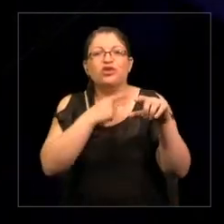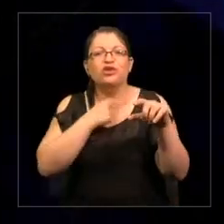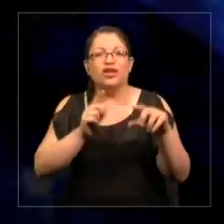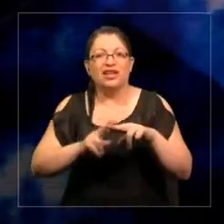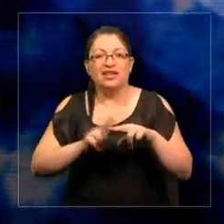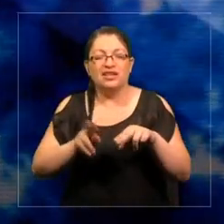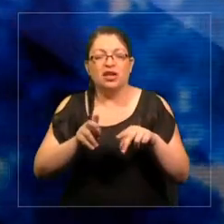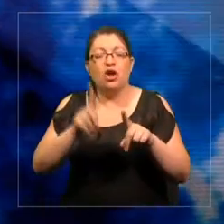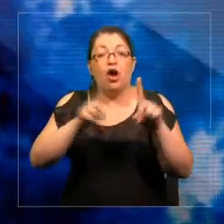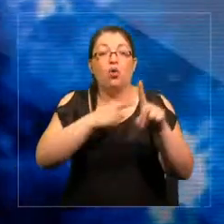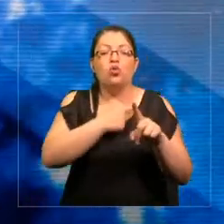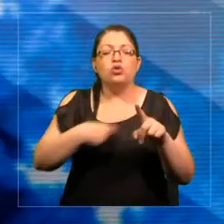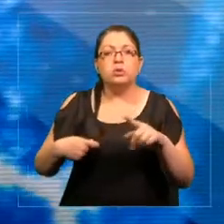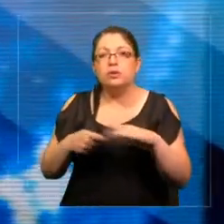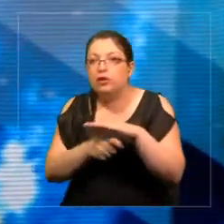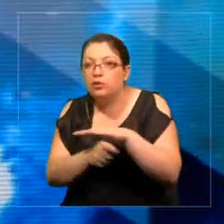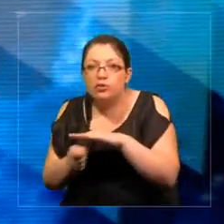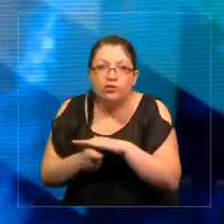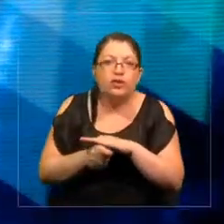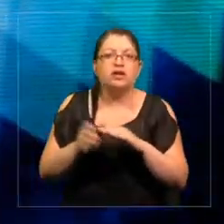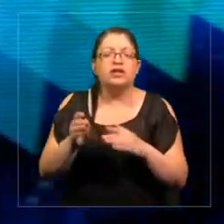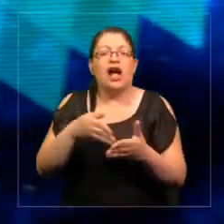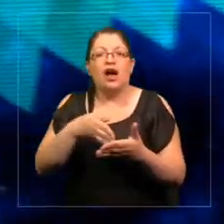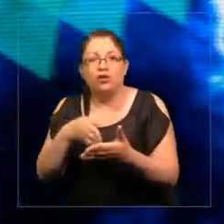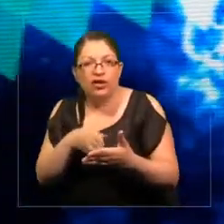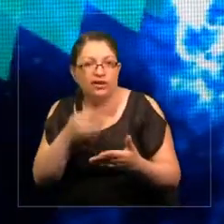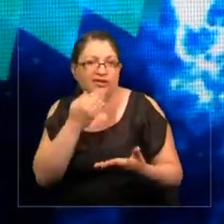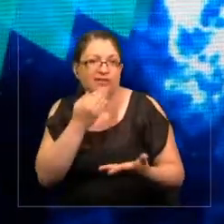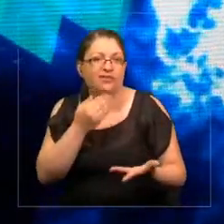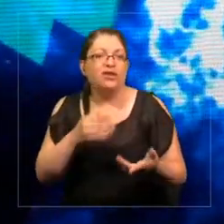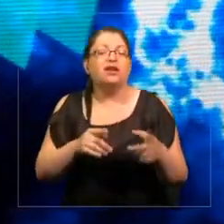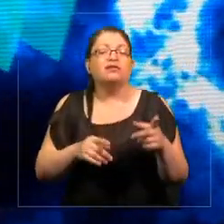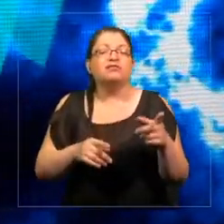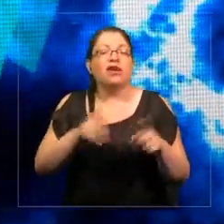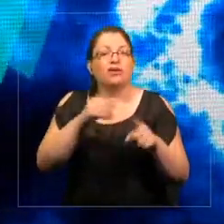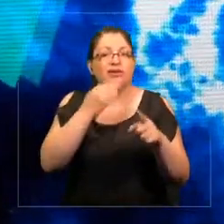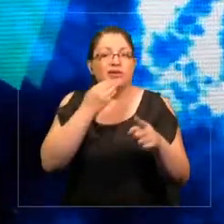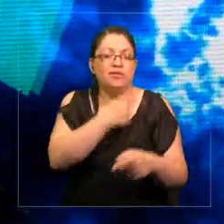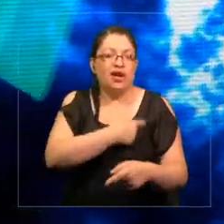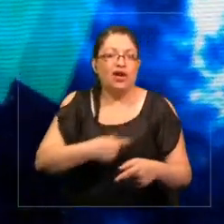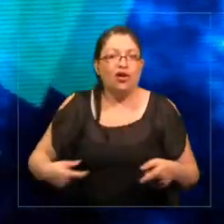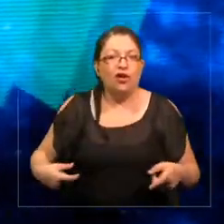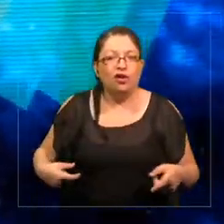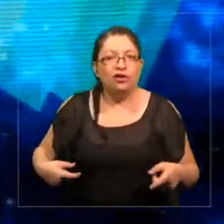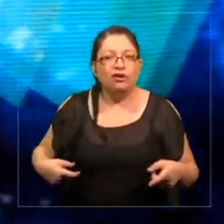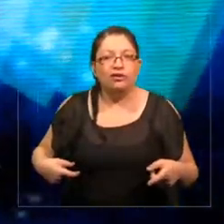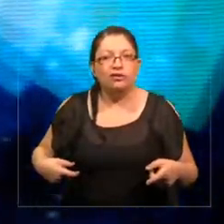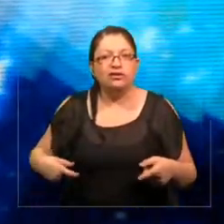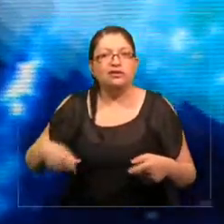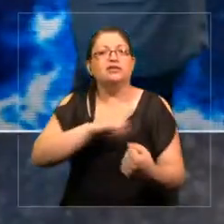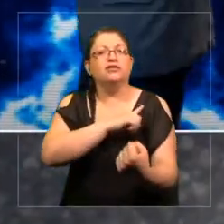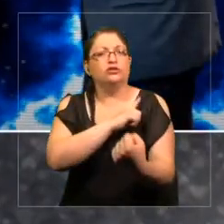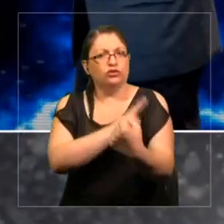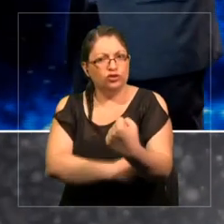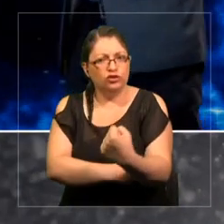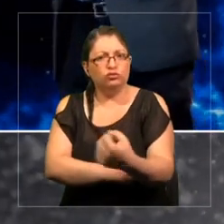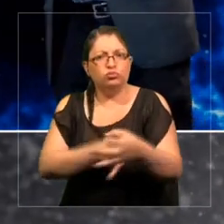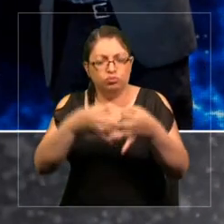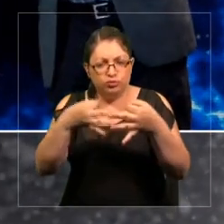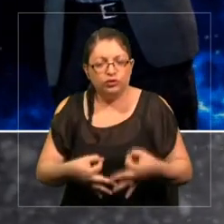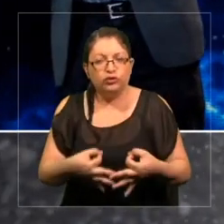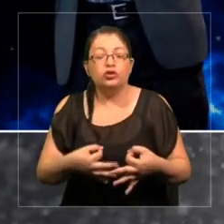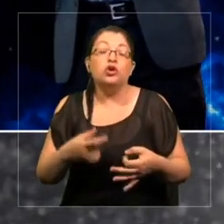eso. Muchos gobiernos son corruptos, muchos gobiernos son débiles. E incluso gobiernos sólidos y robustos. Yo considero a mi